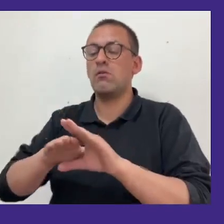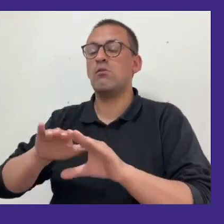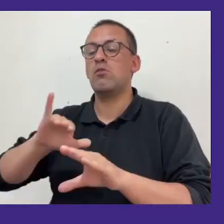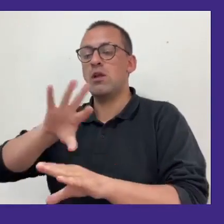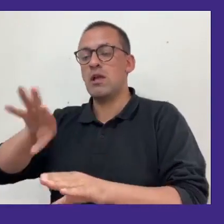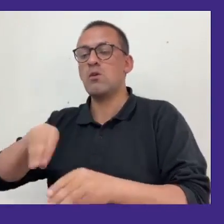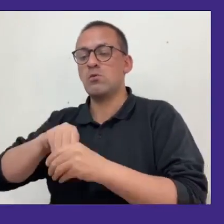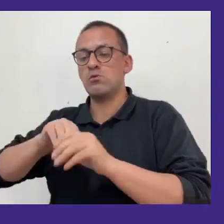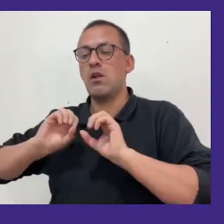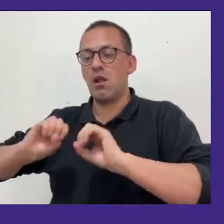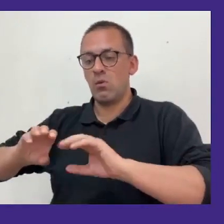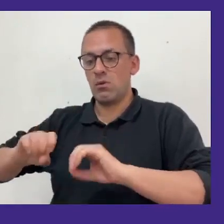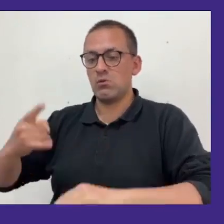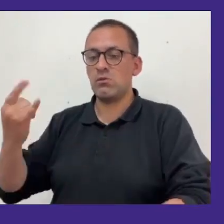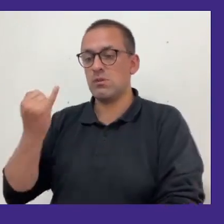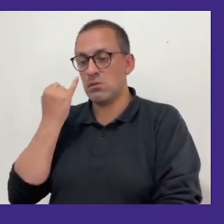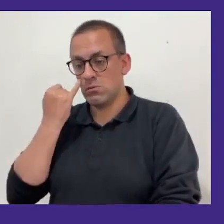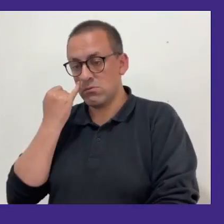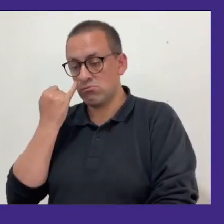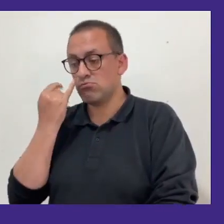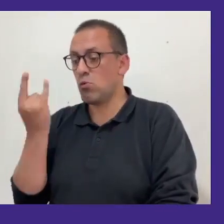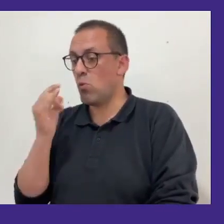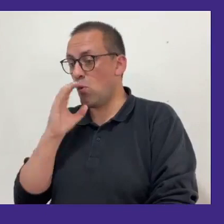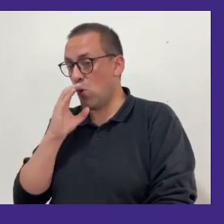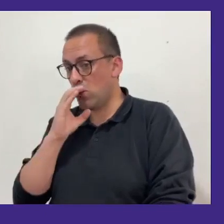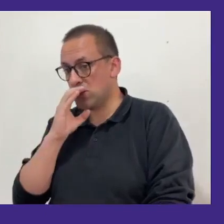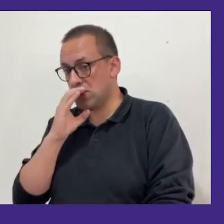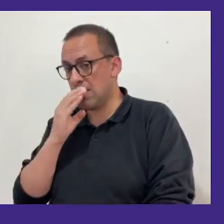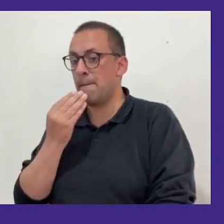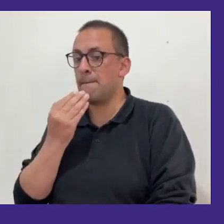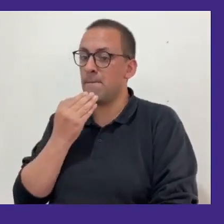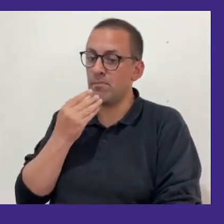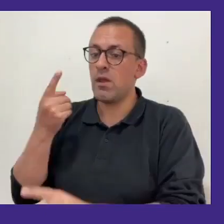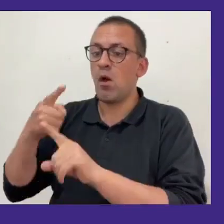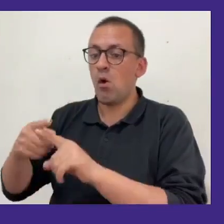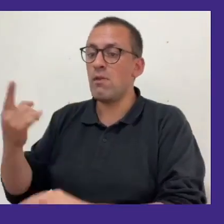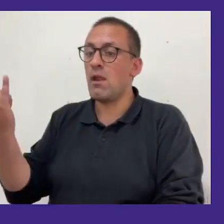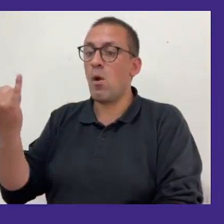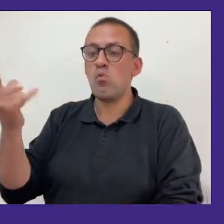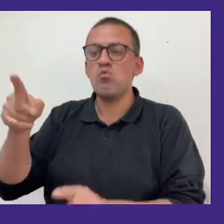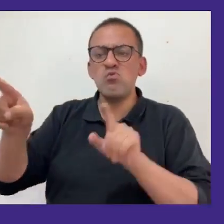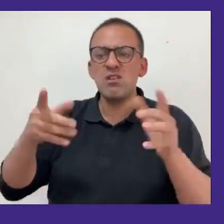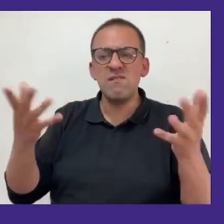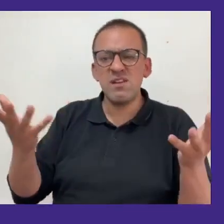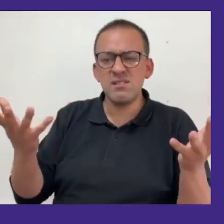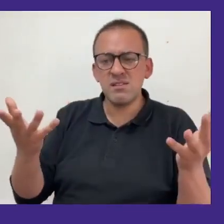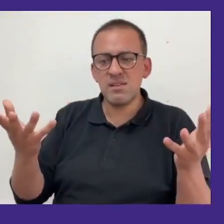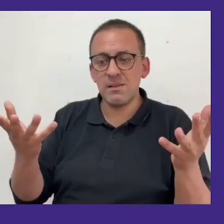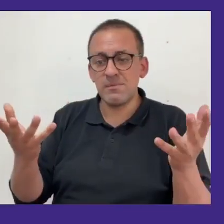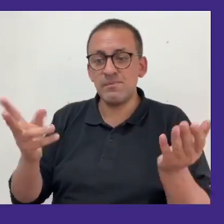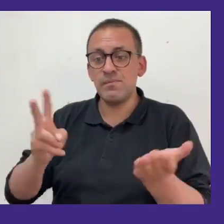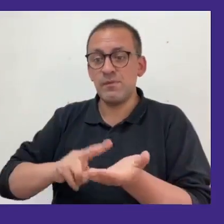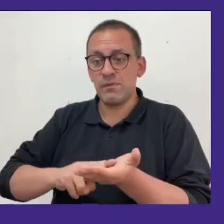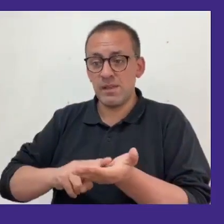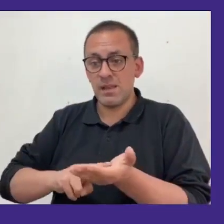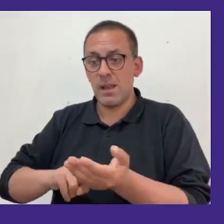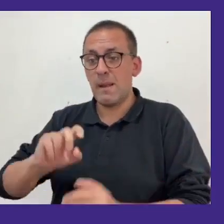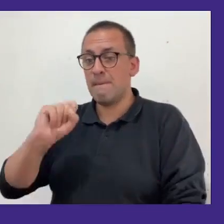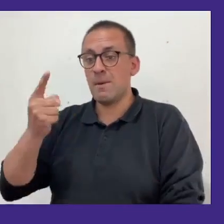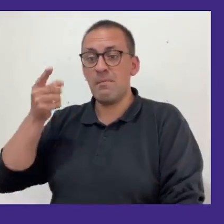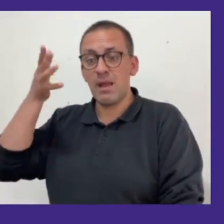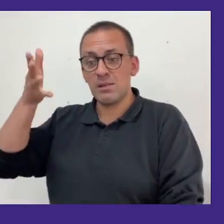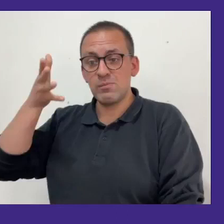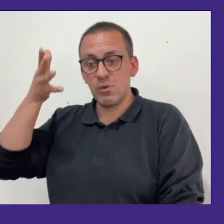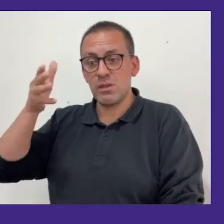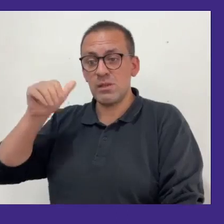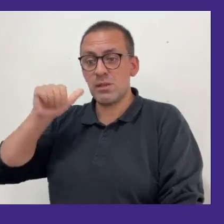y no solamente es hablar de lo que hacemos en lo que buscaba también hablar que hacen otras universidades siendo súper honestos la primera exponente de